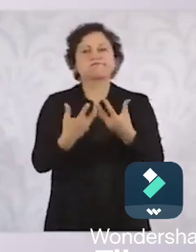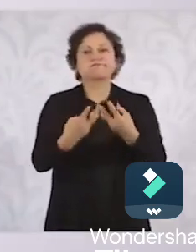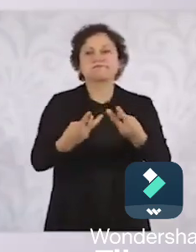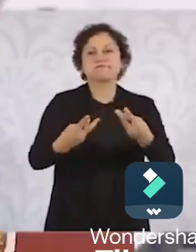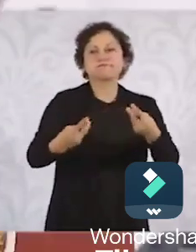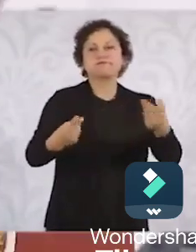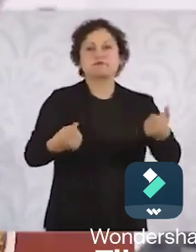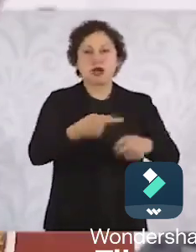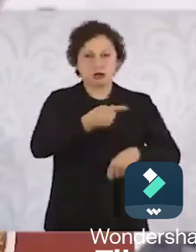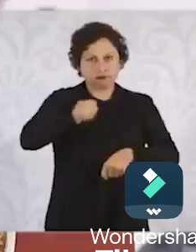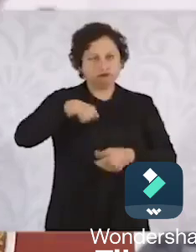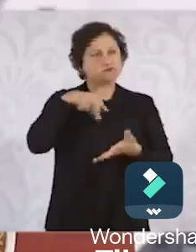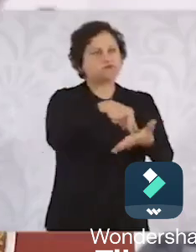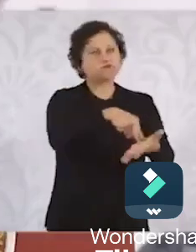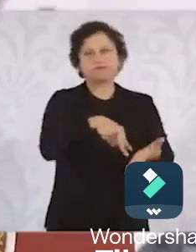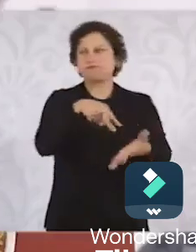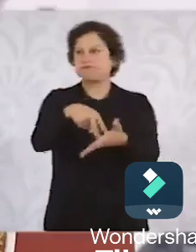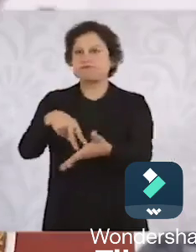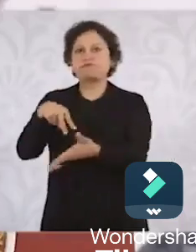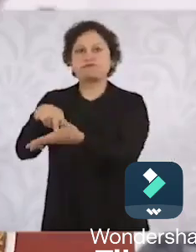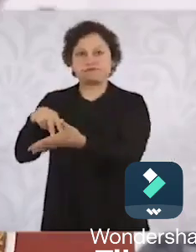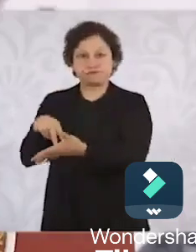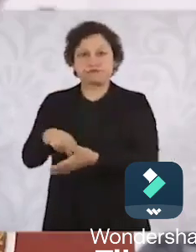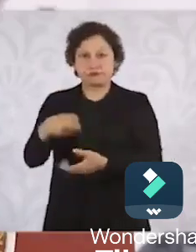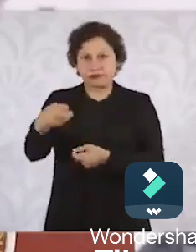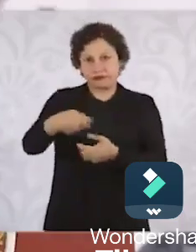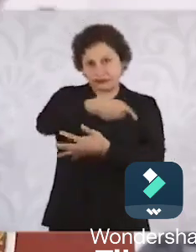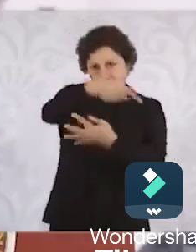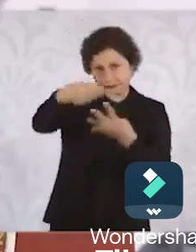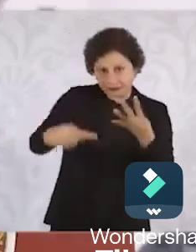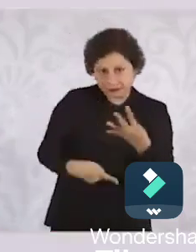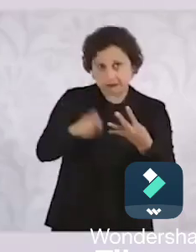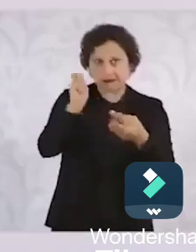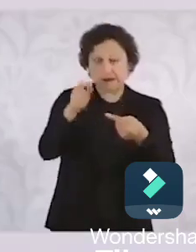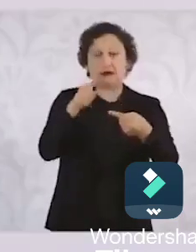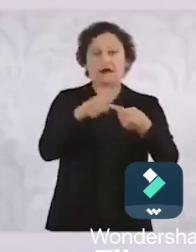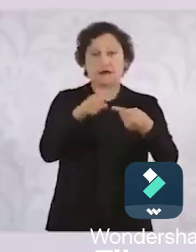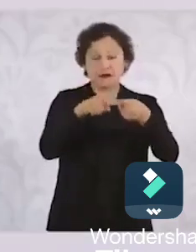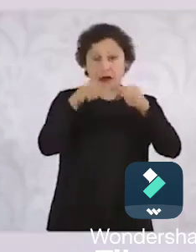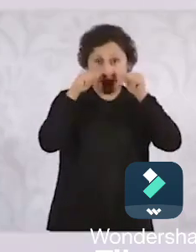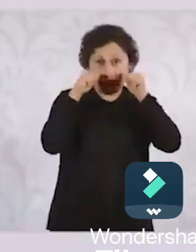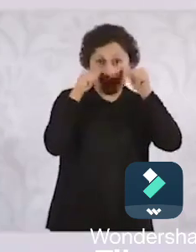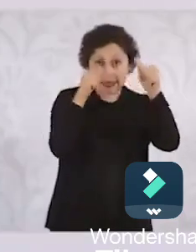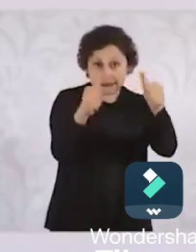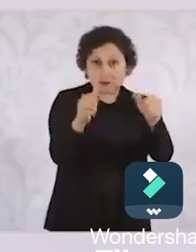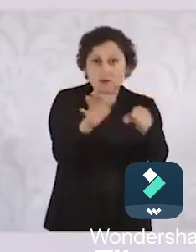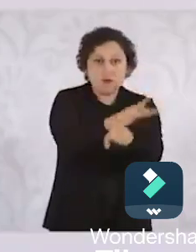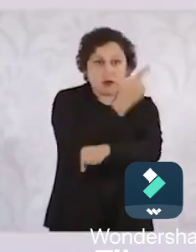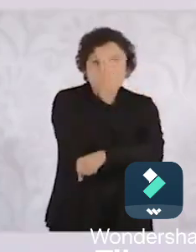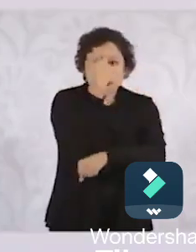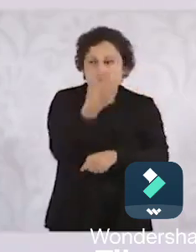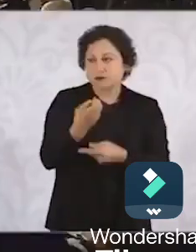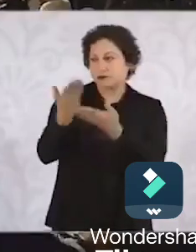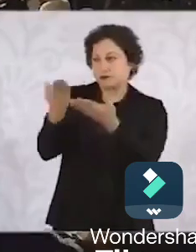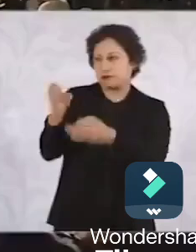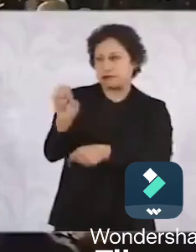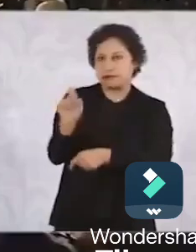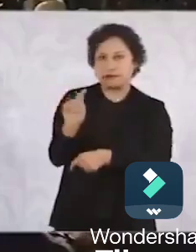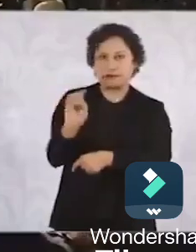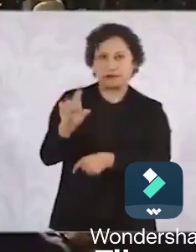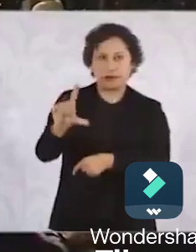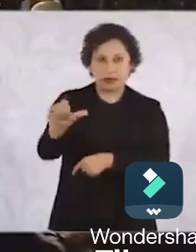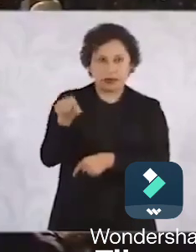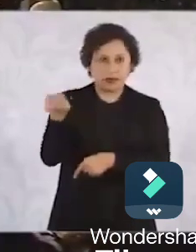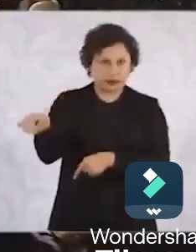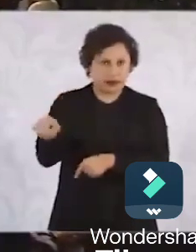en esta estrategia de cuatro ejes atención a las causas está aquí Estela ¿qué vamos a